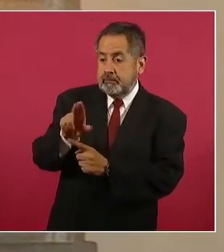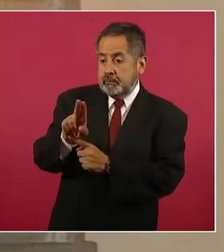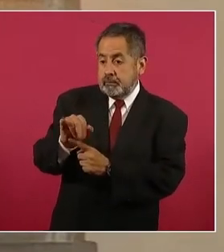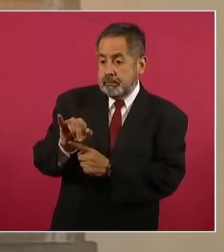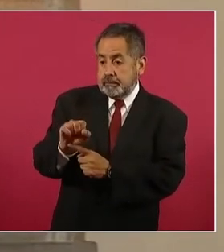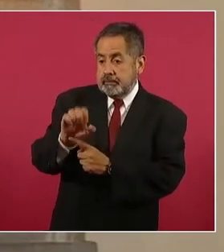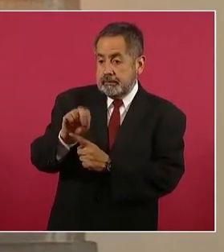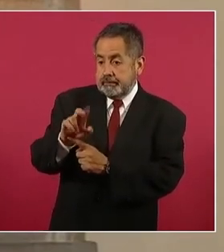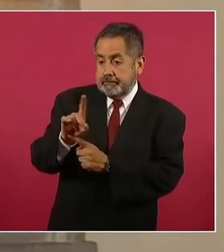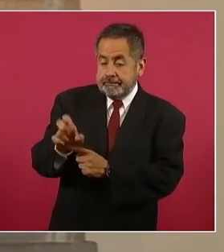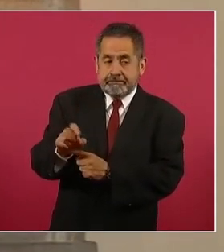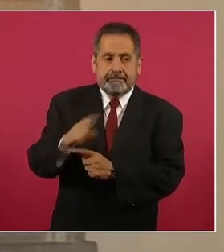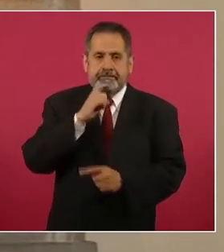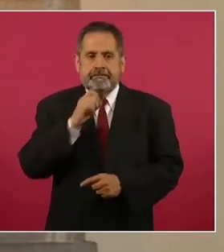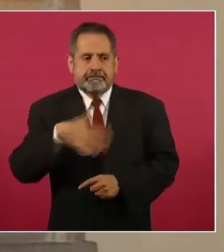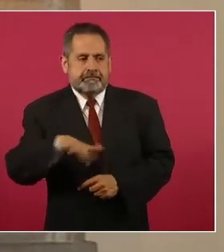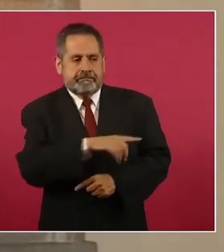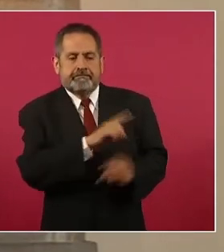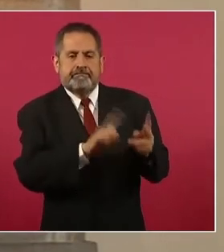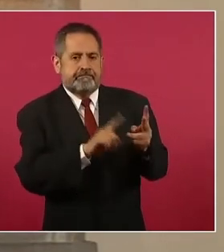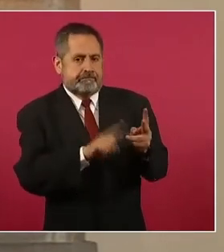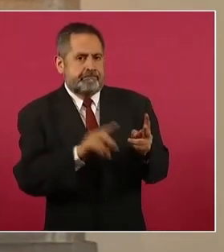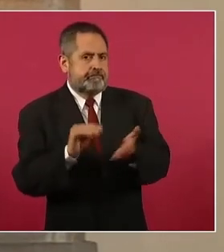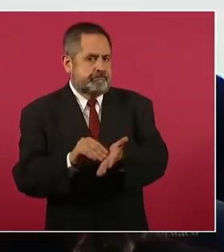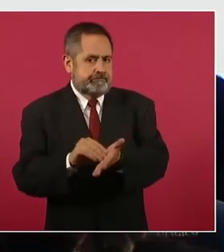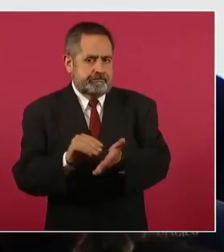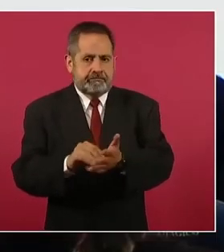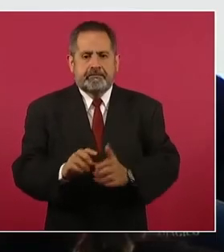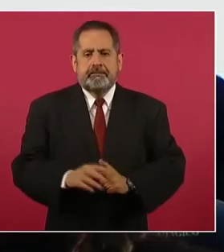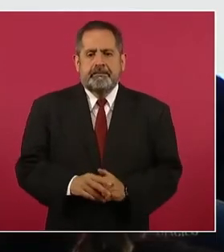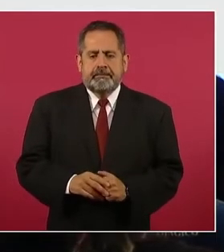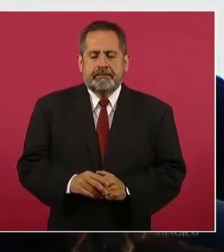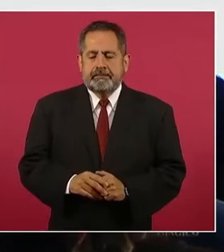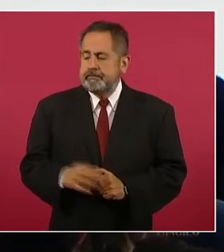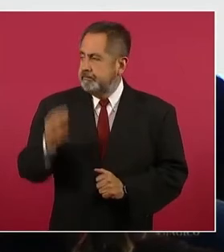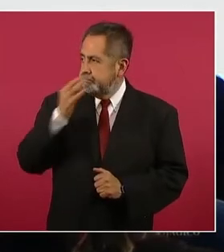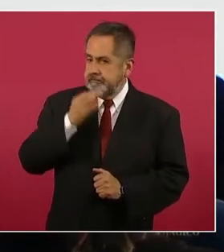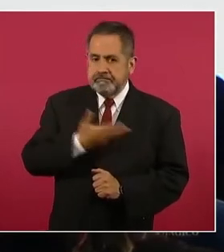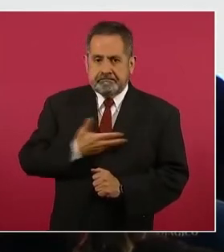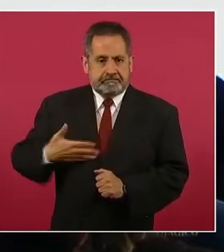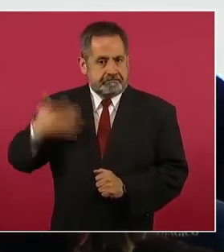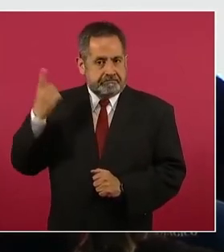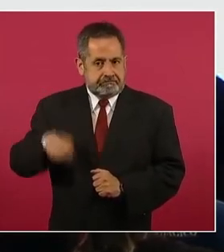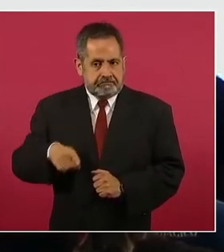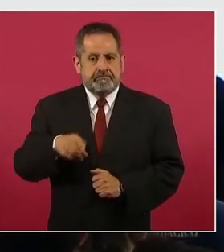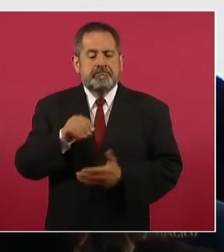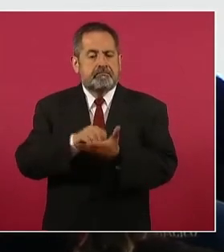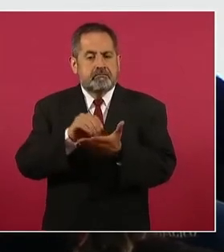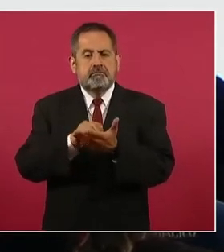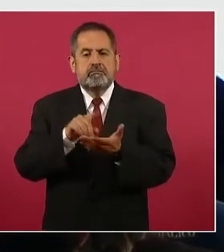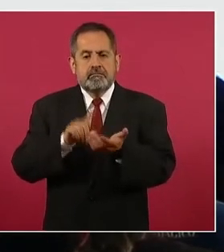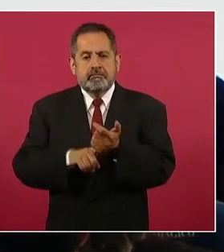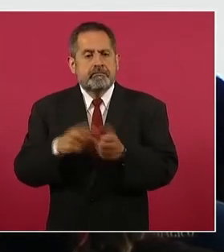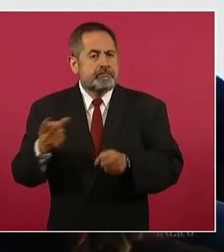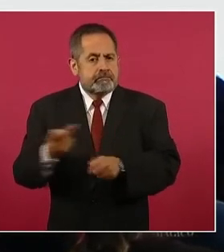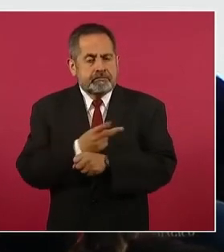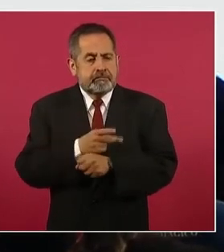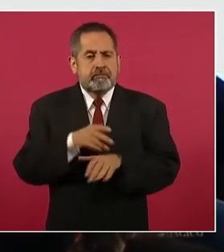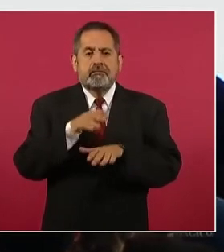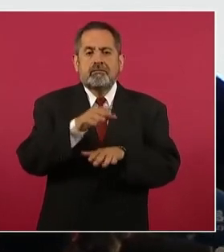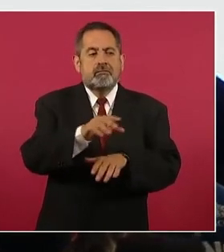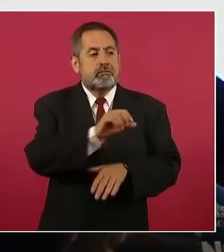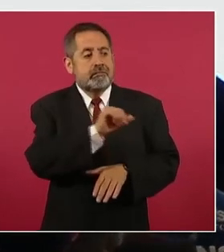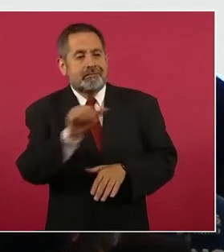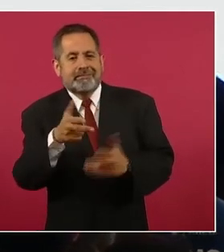Siguiente. Y como lo hacemos cada semana dando seguimiento a la instrucción presidencial del caso de la persecución de los